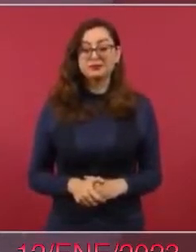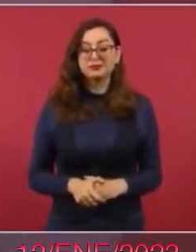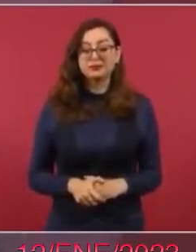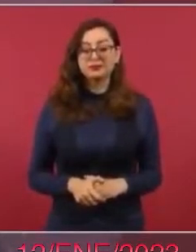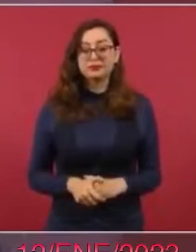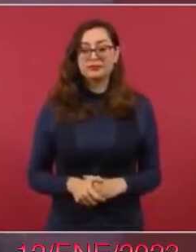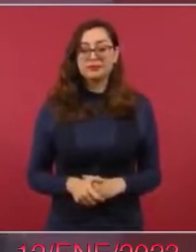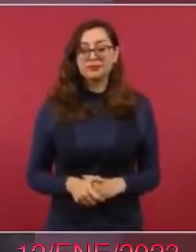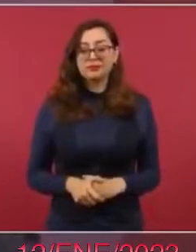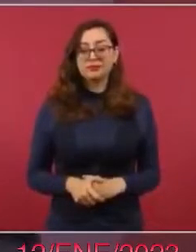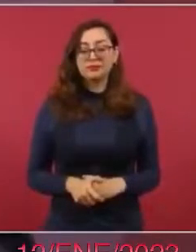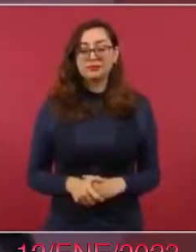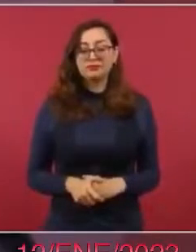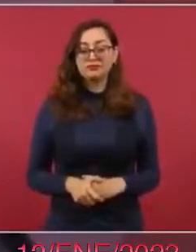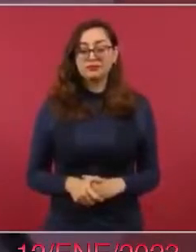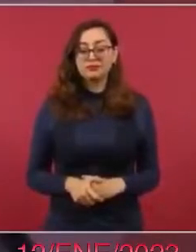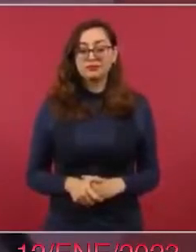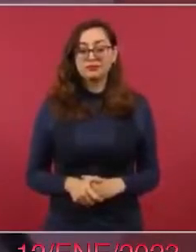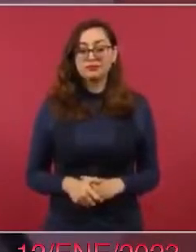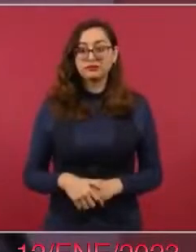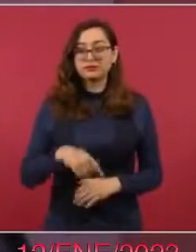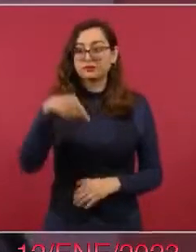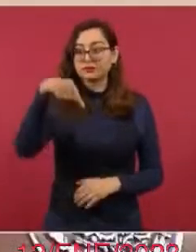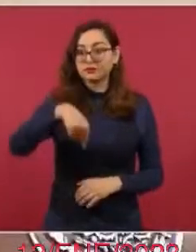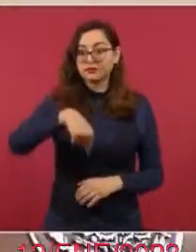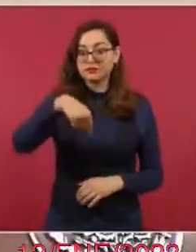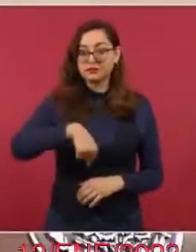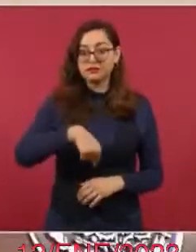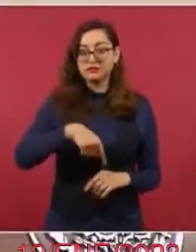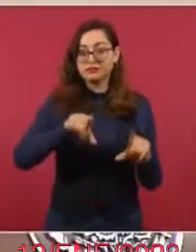no se entere la gente